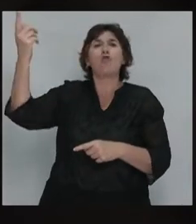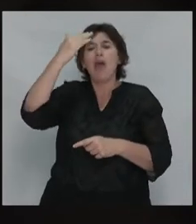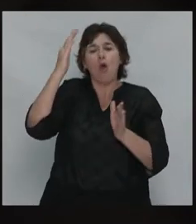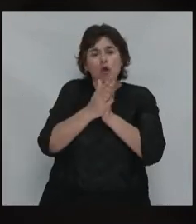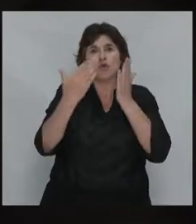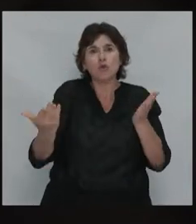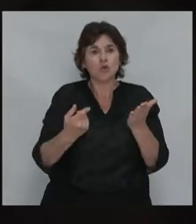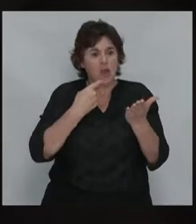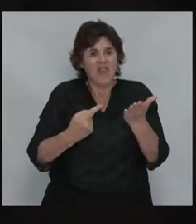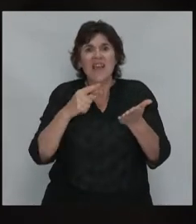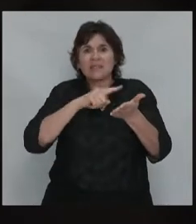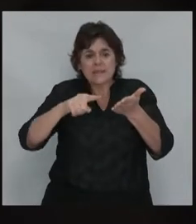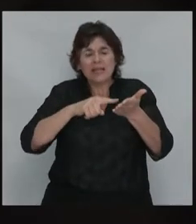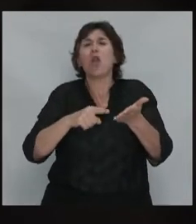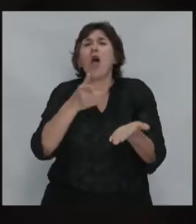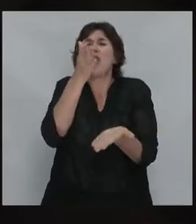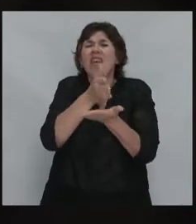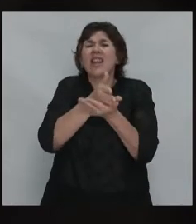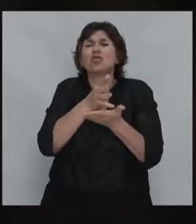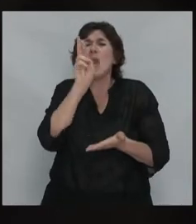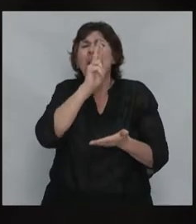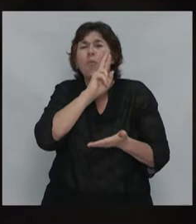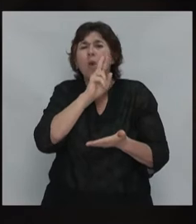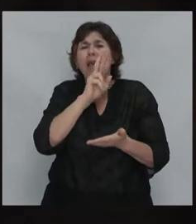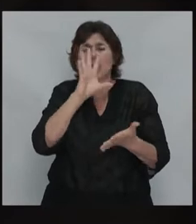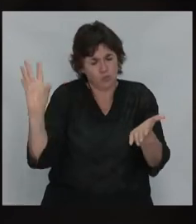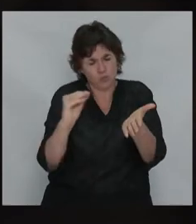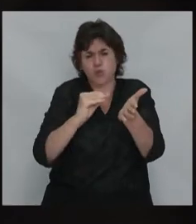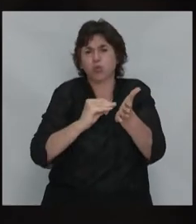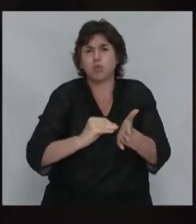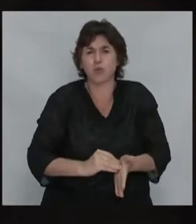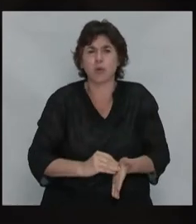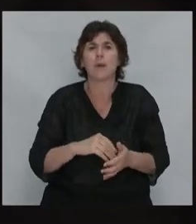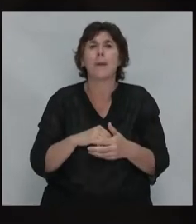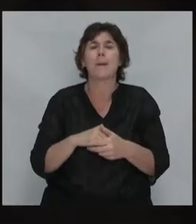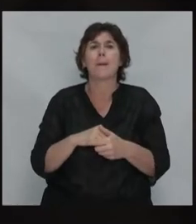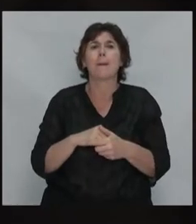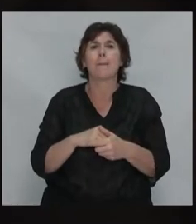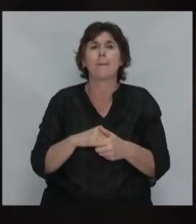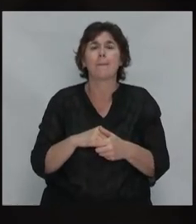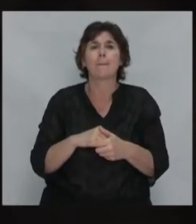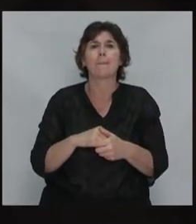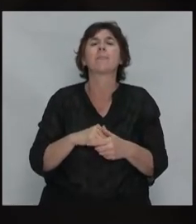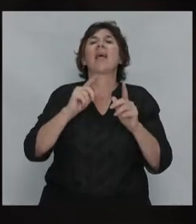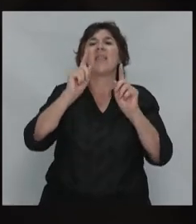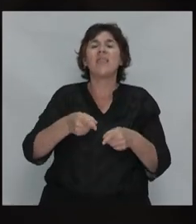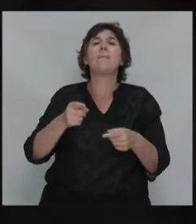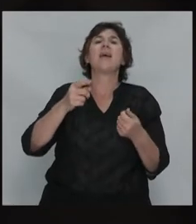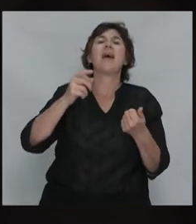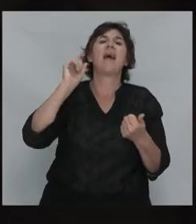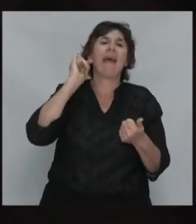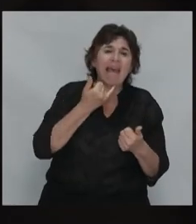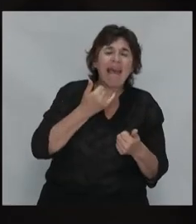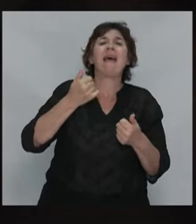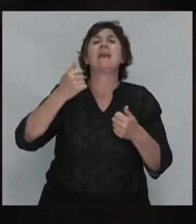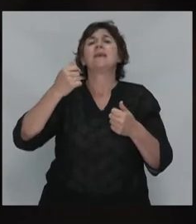que tenga consolidados todos los derechos de las mujeres. La población LGTBI y todas las